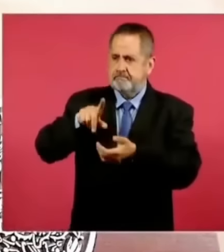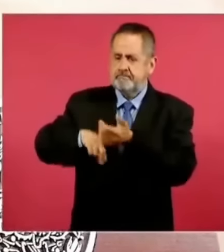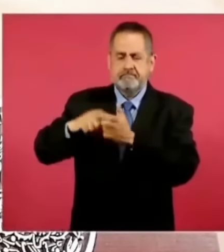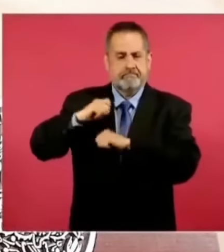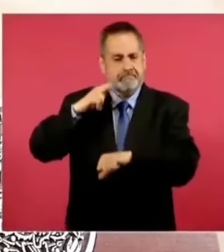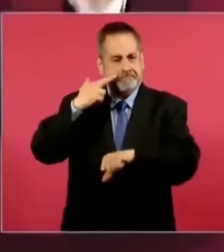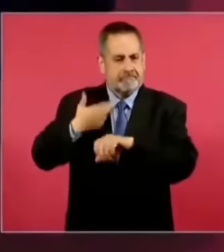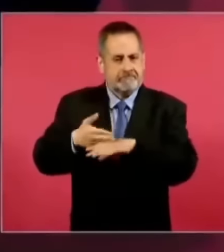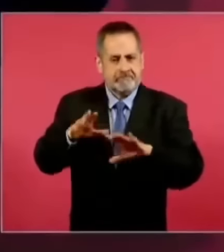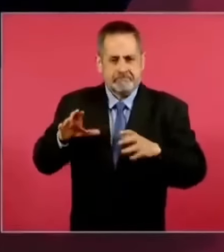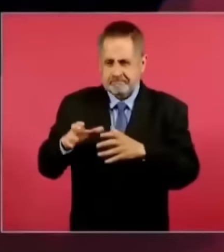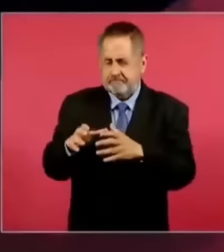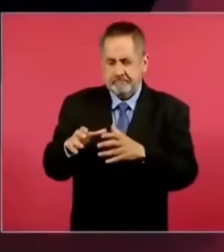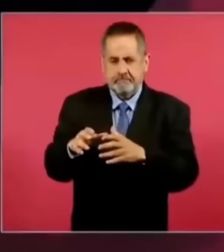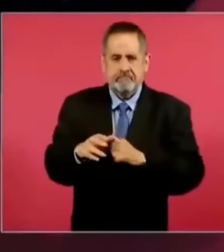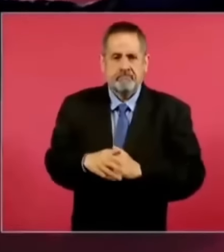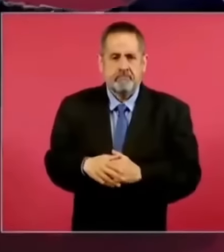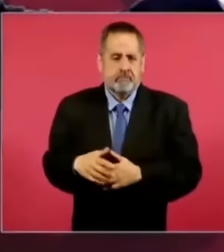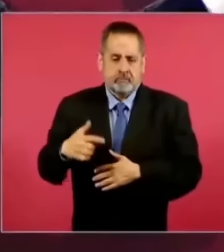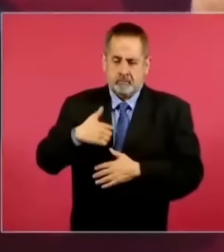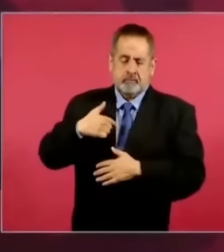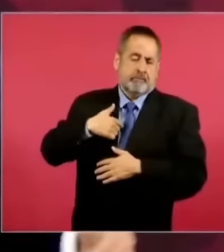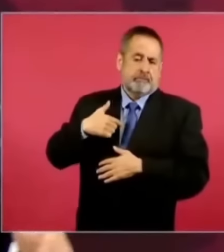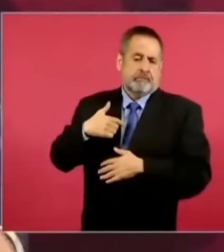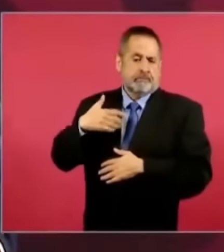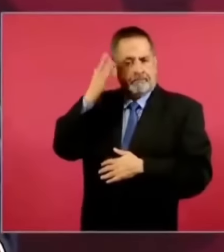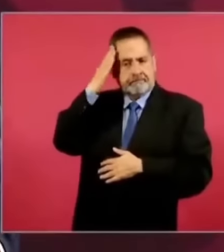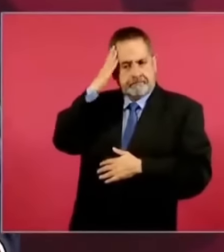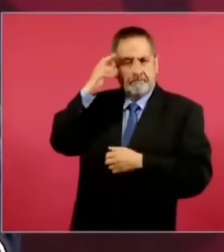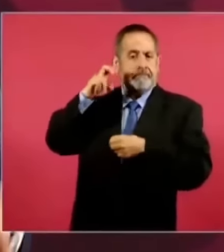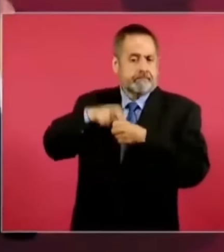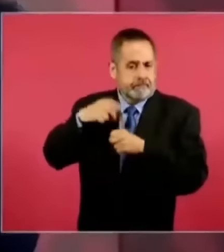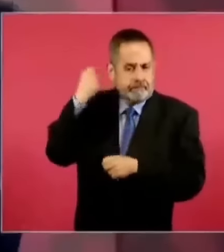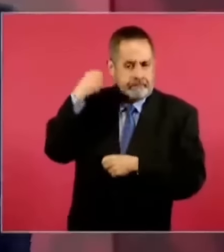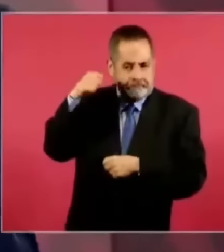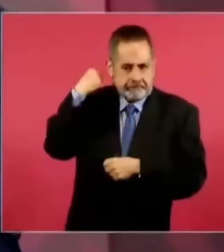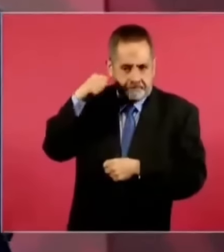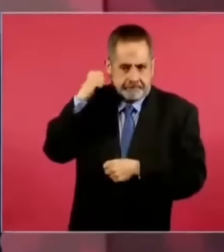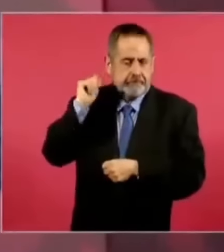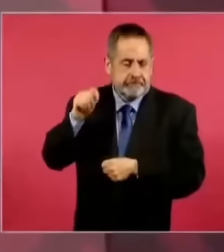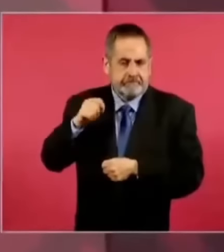Yo estaba de dirigente en Tabasco, que también